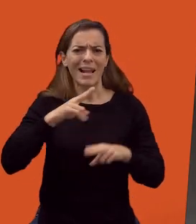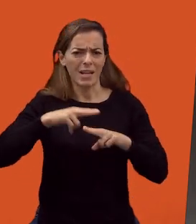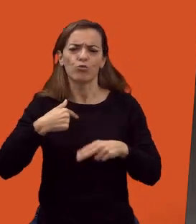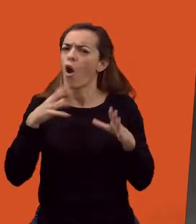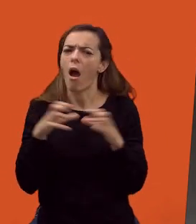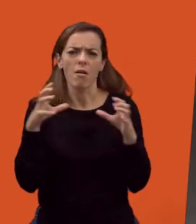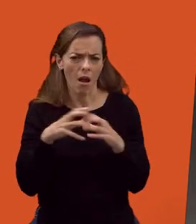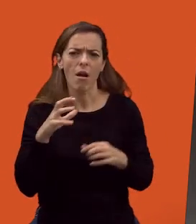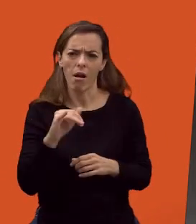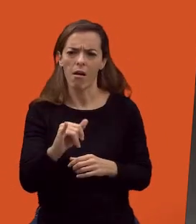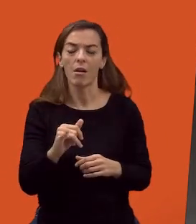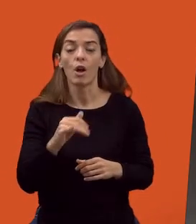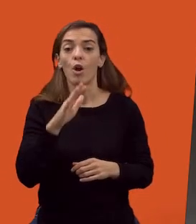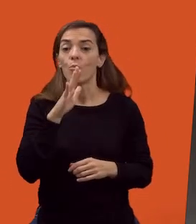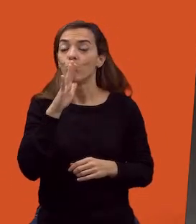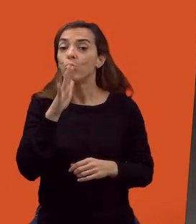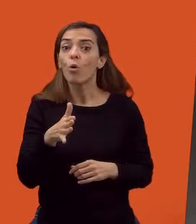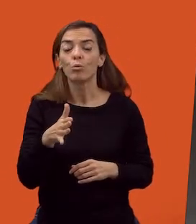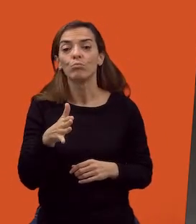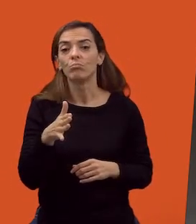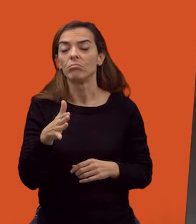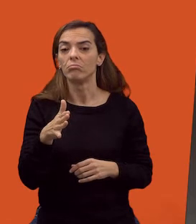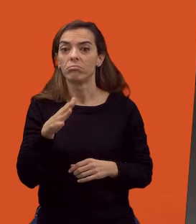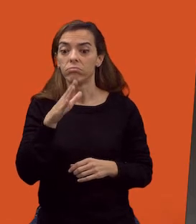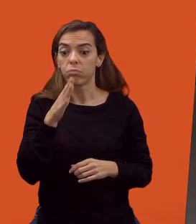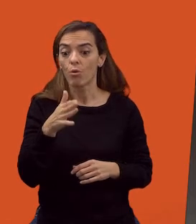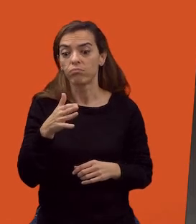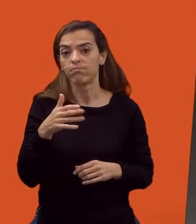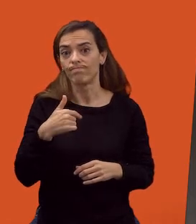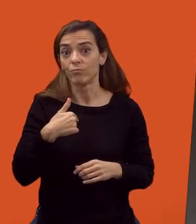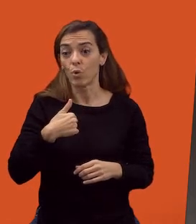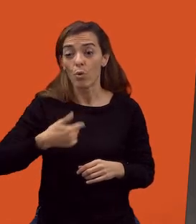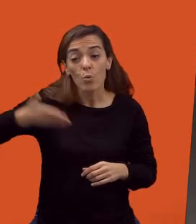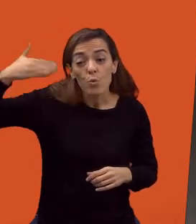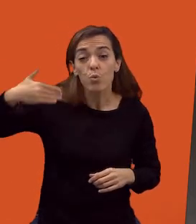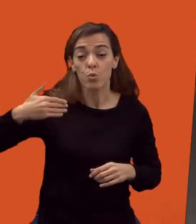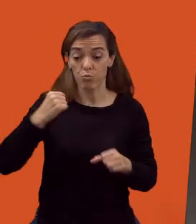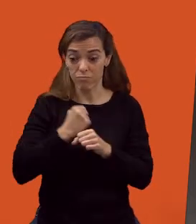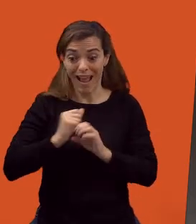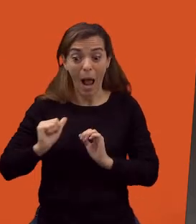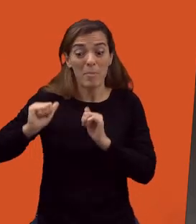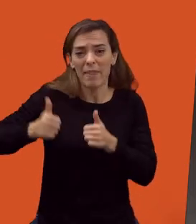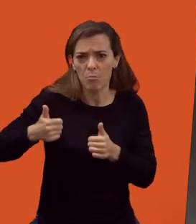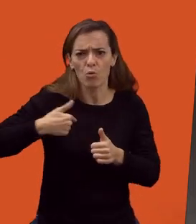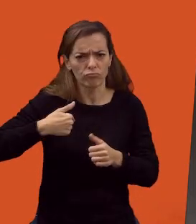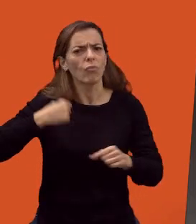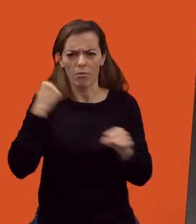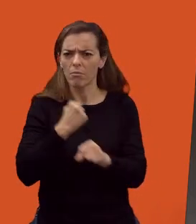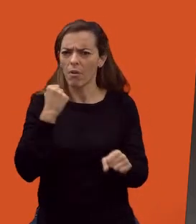porque, bueno, es algo que a mis inicios había trabajado mucho,